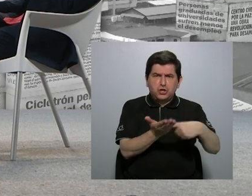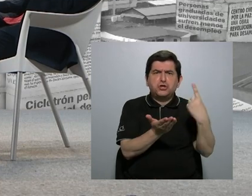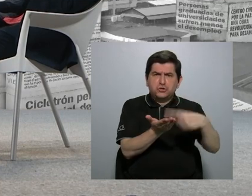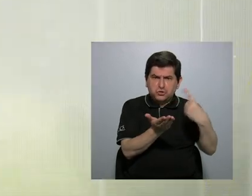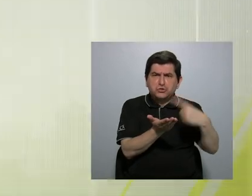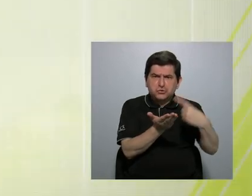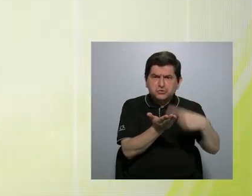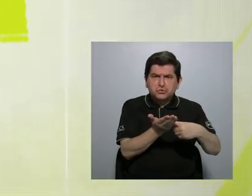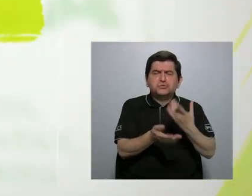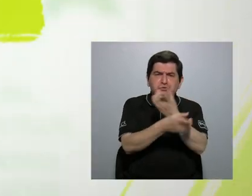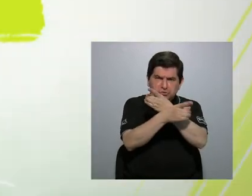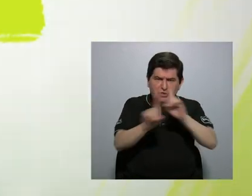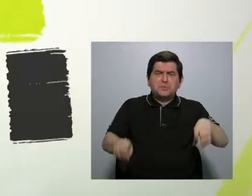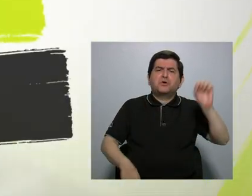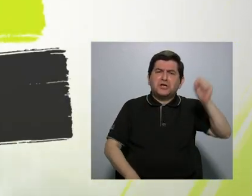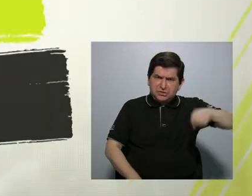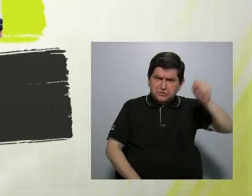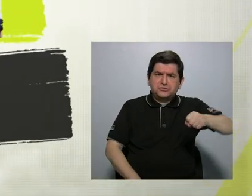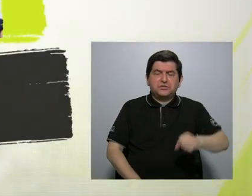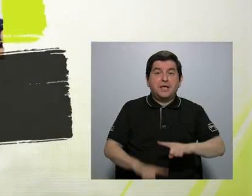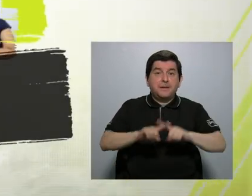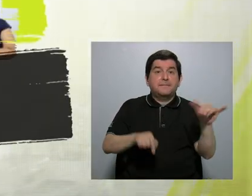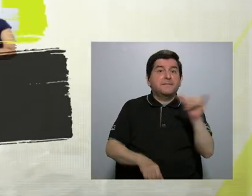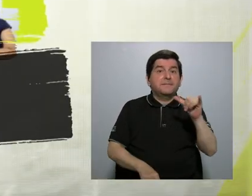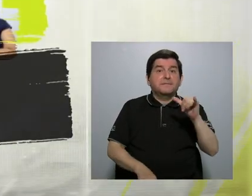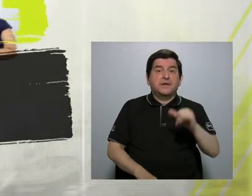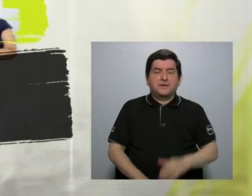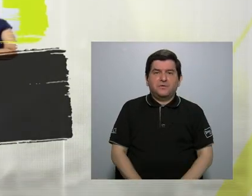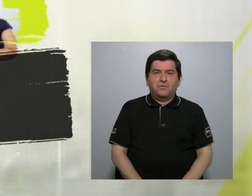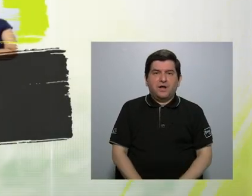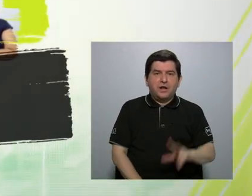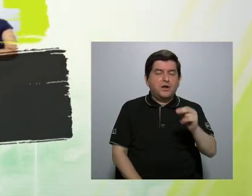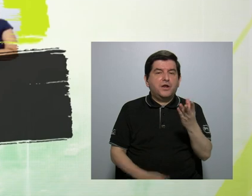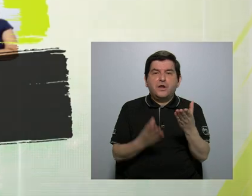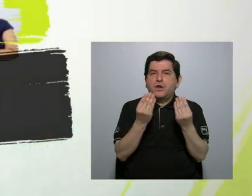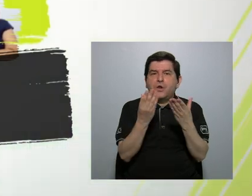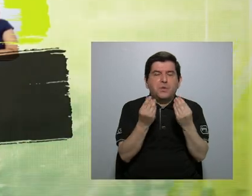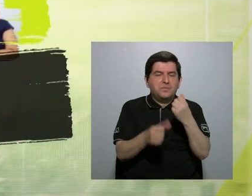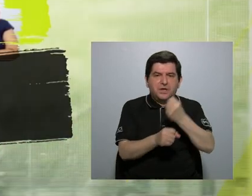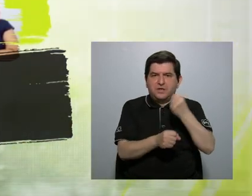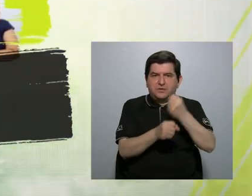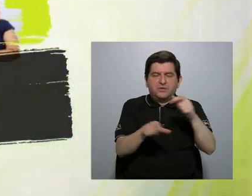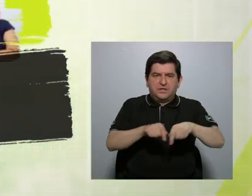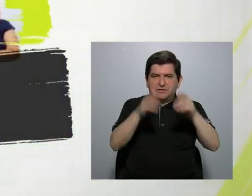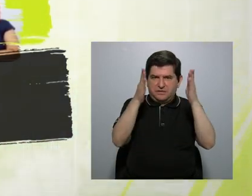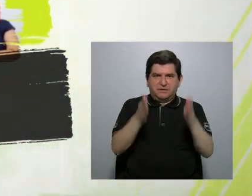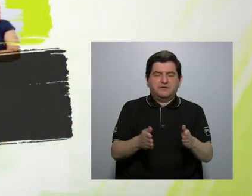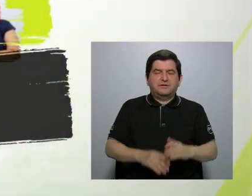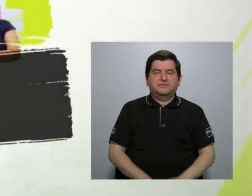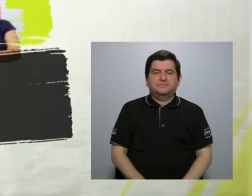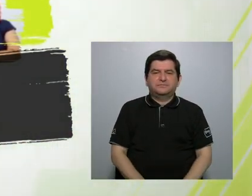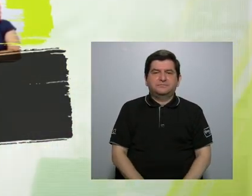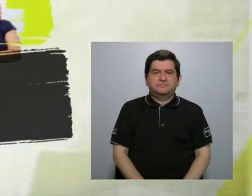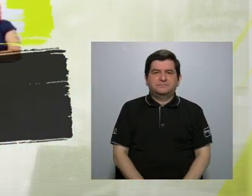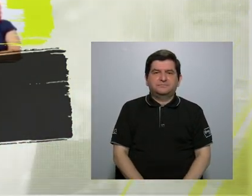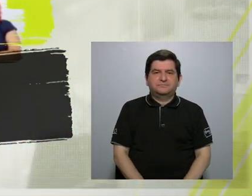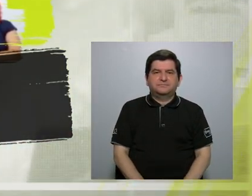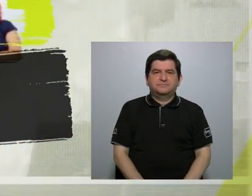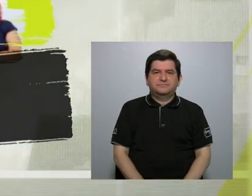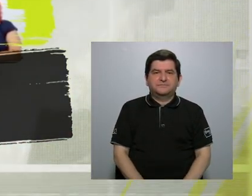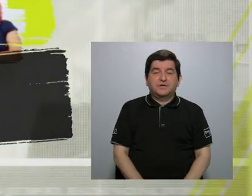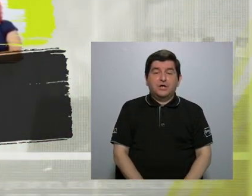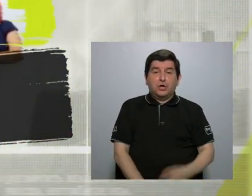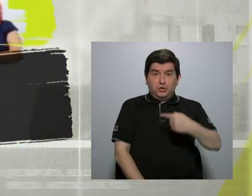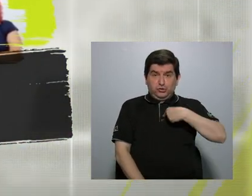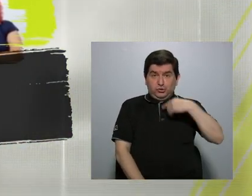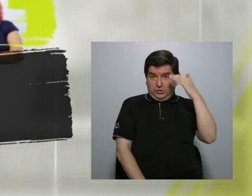democráticas, sí. Pero también no tener miedo de hacer nuestro trabajo como periodistas. vamos a ver, hasta